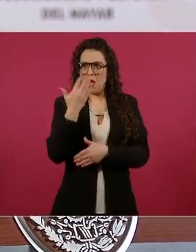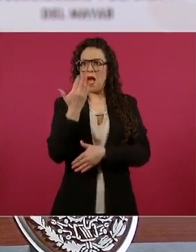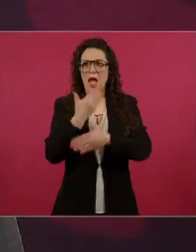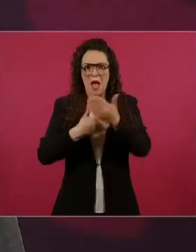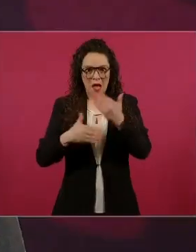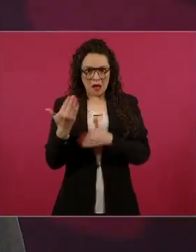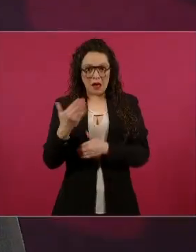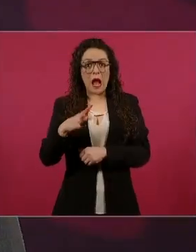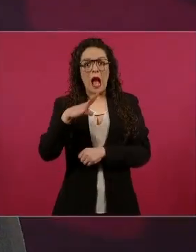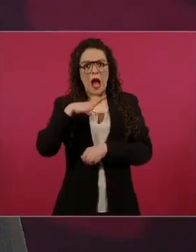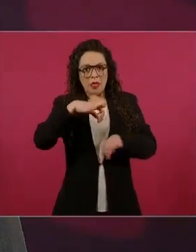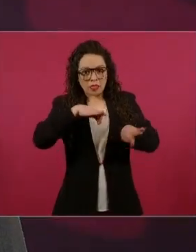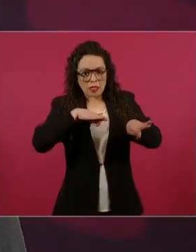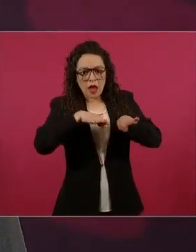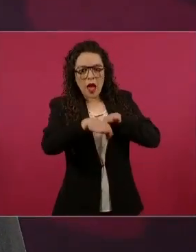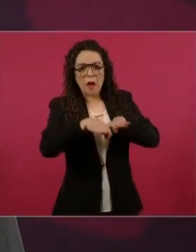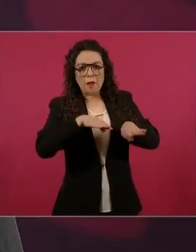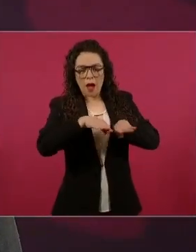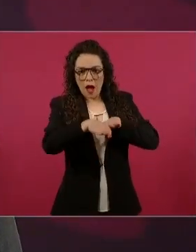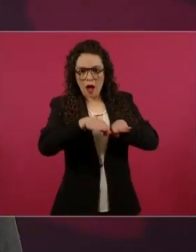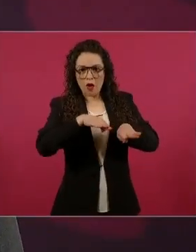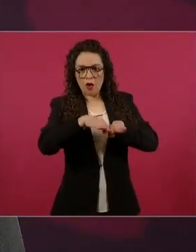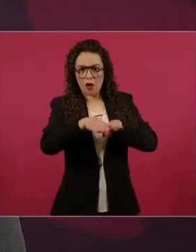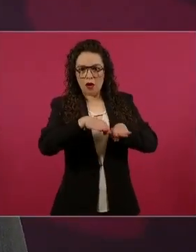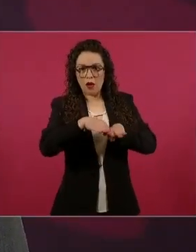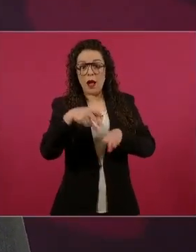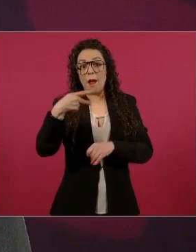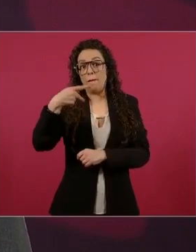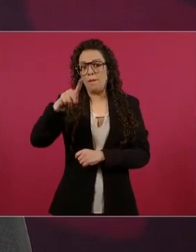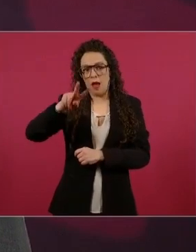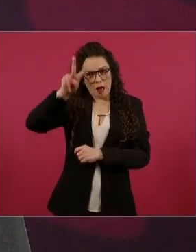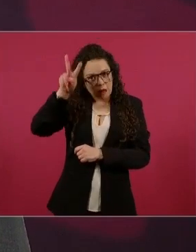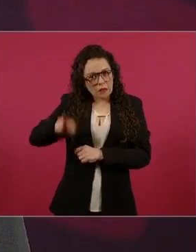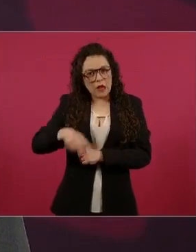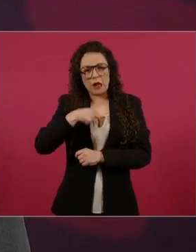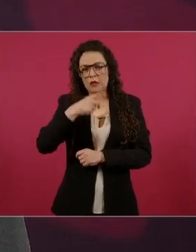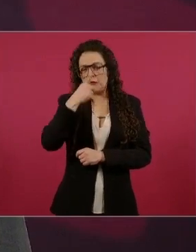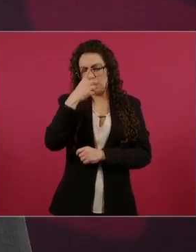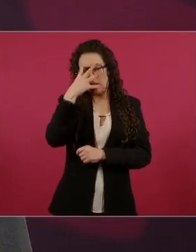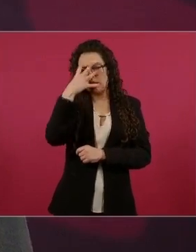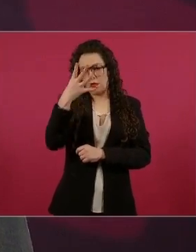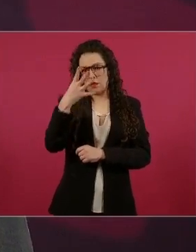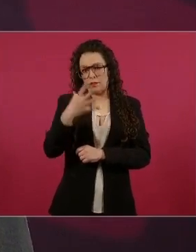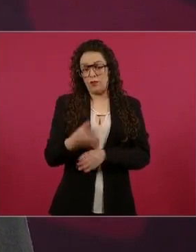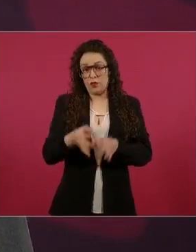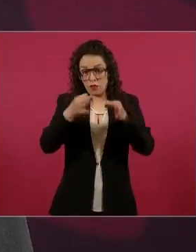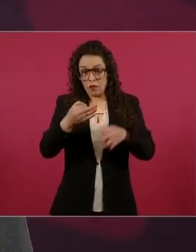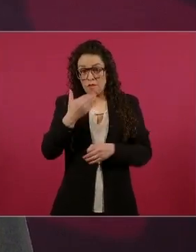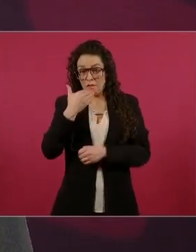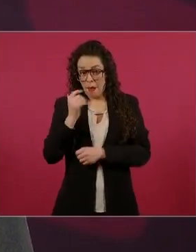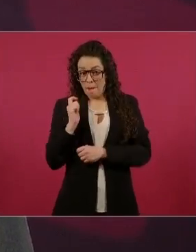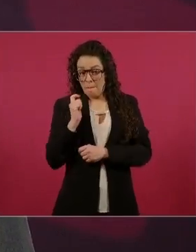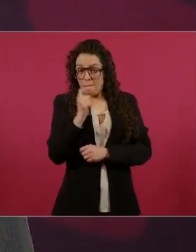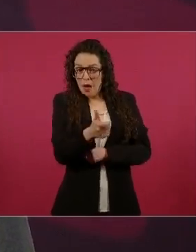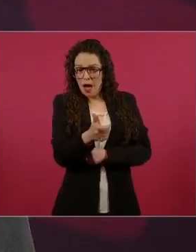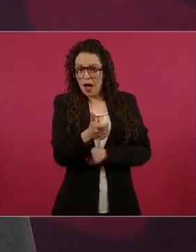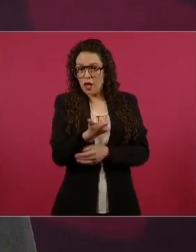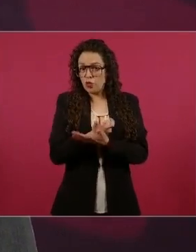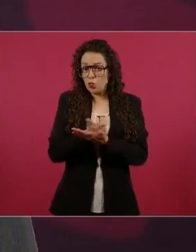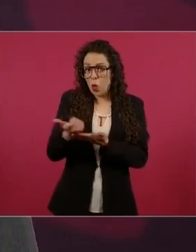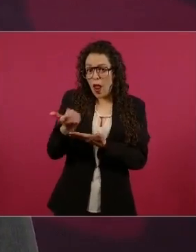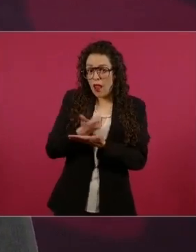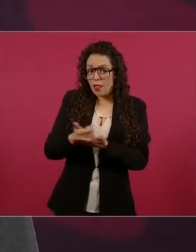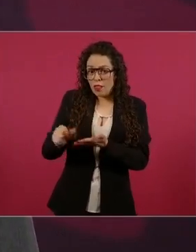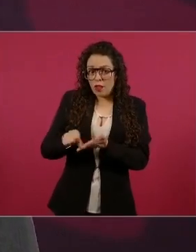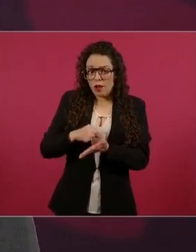subrayo, mal pagado en maquilas, pero de todas